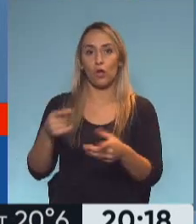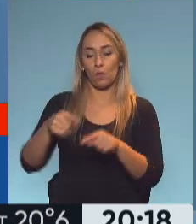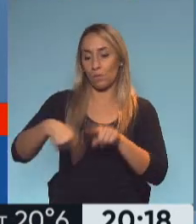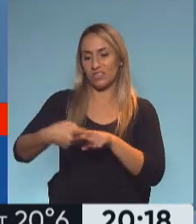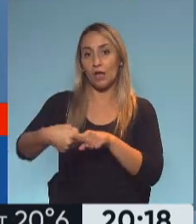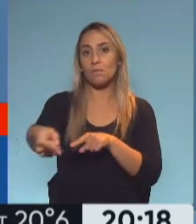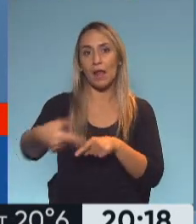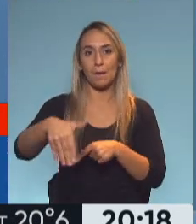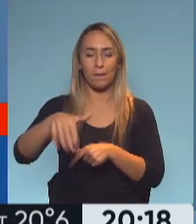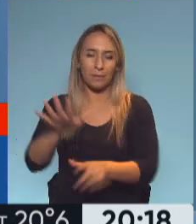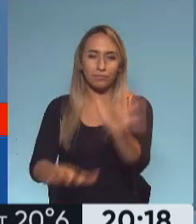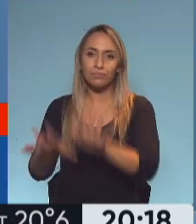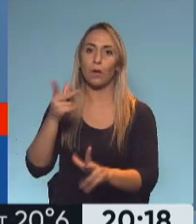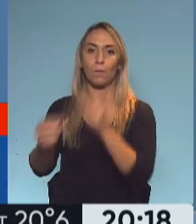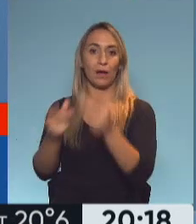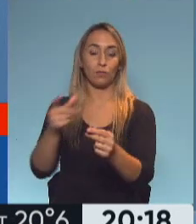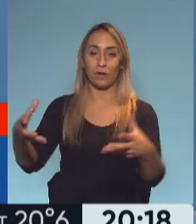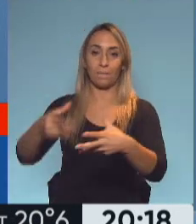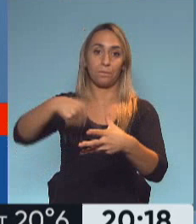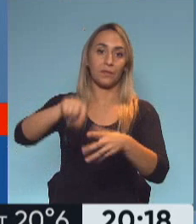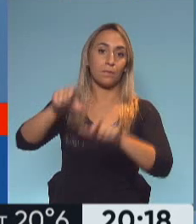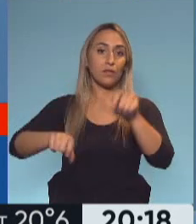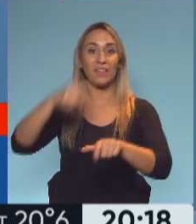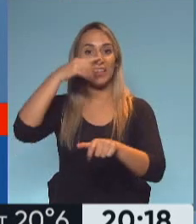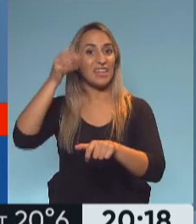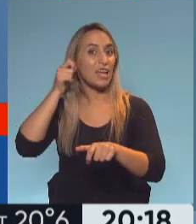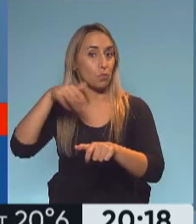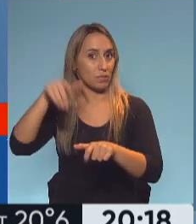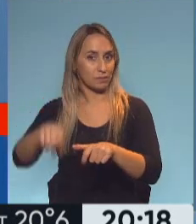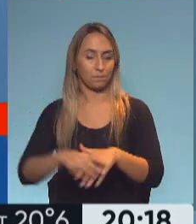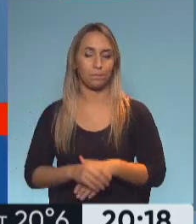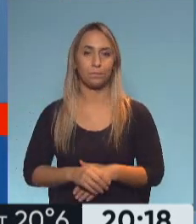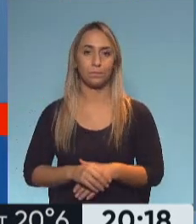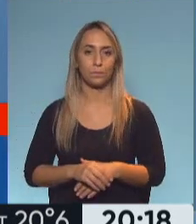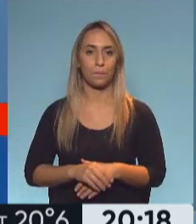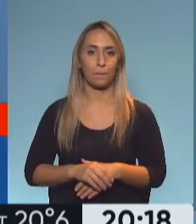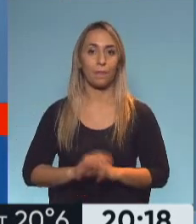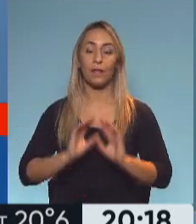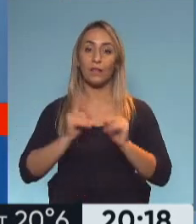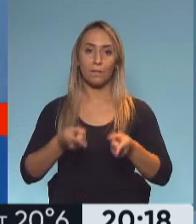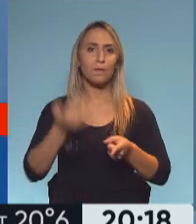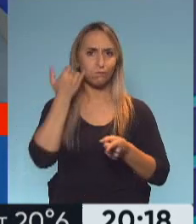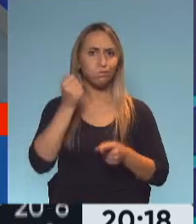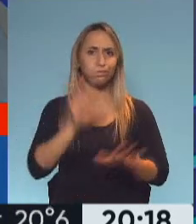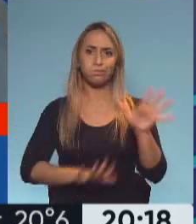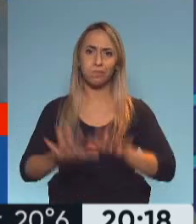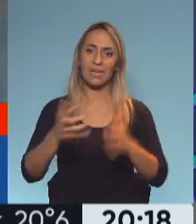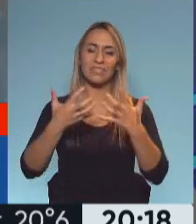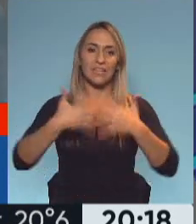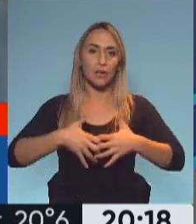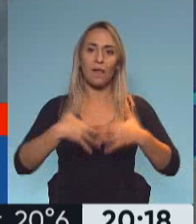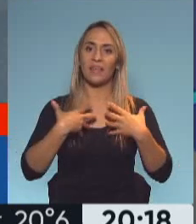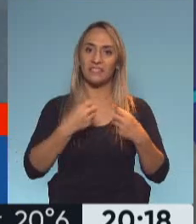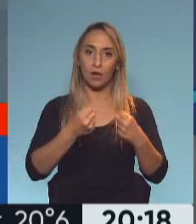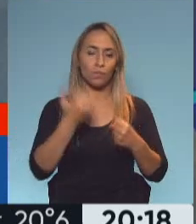vacunando a la principal población de riesgo, que son los mayores de 70 años. Por otro lado, además, ya tenemos organizado el sistema sanitario.